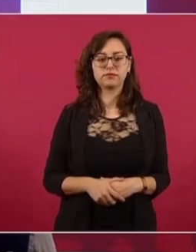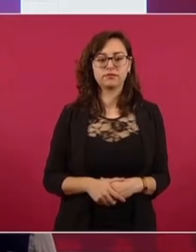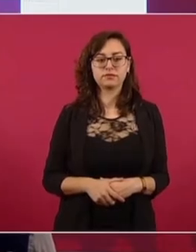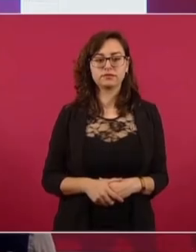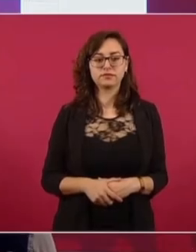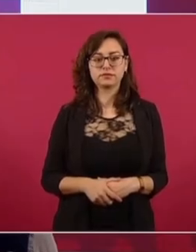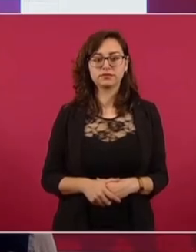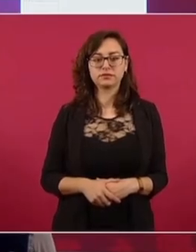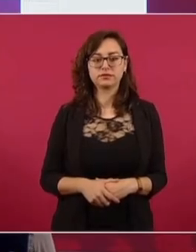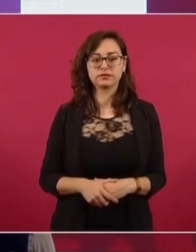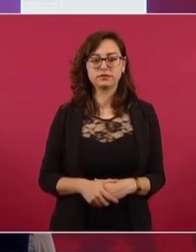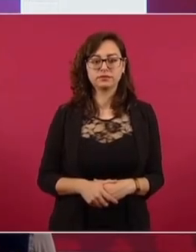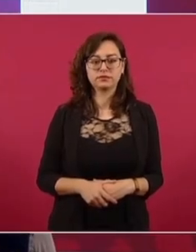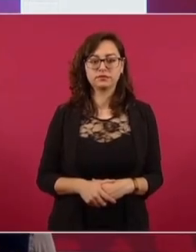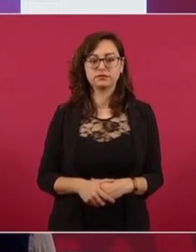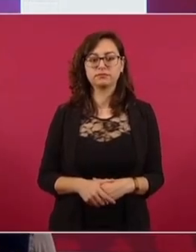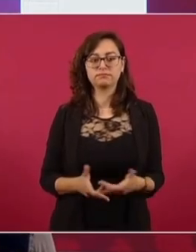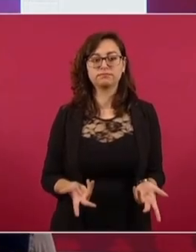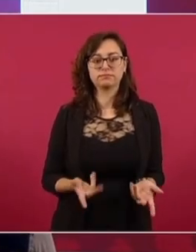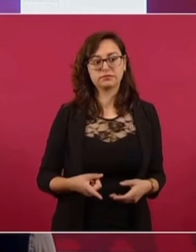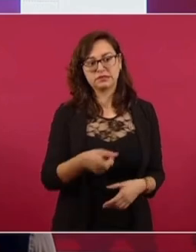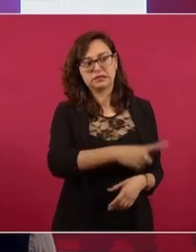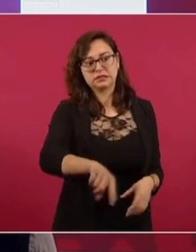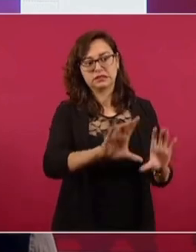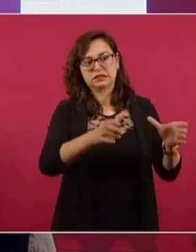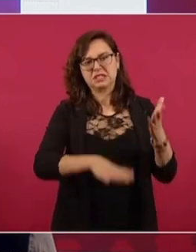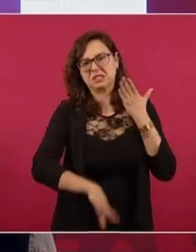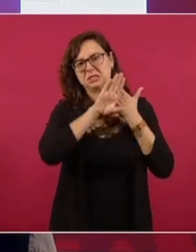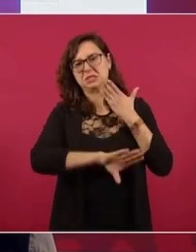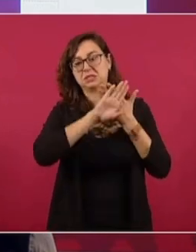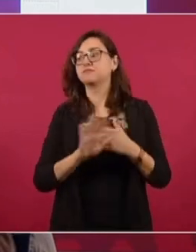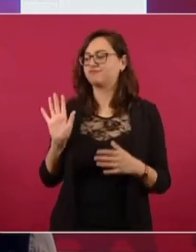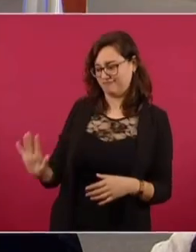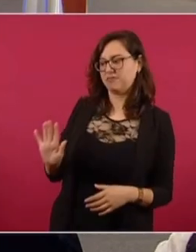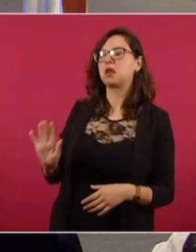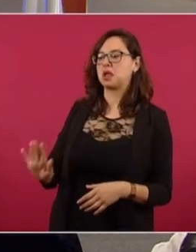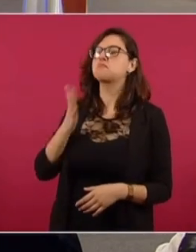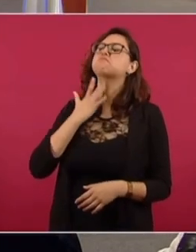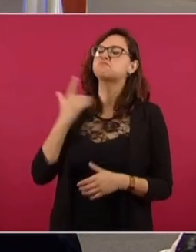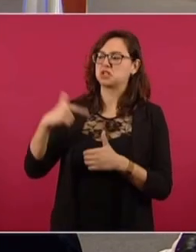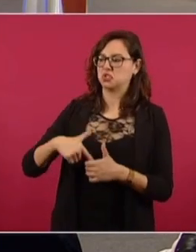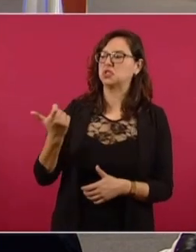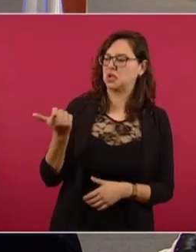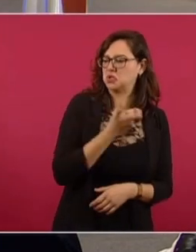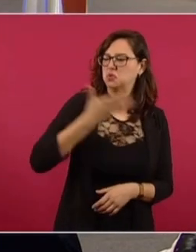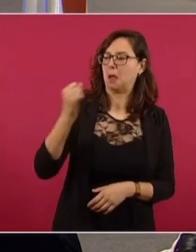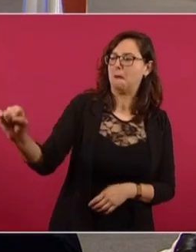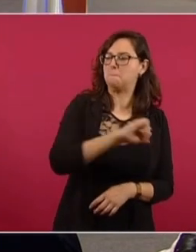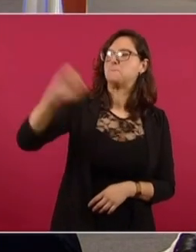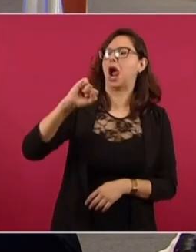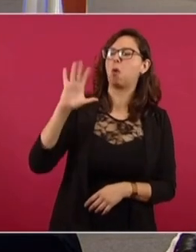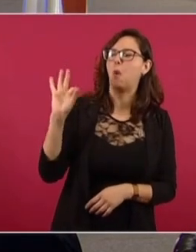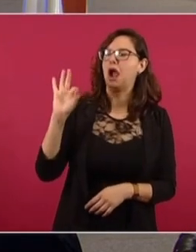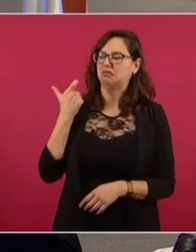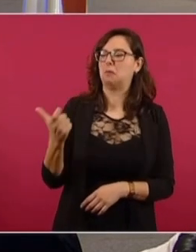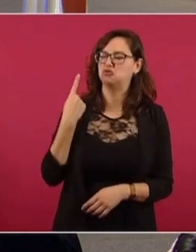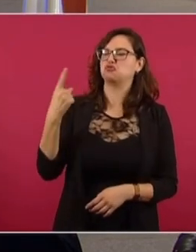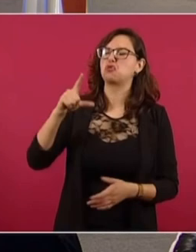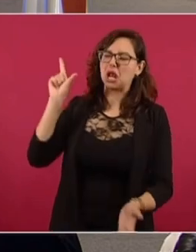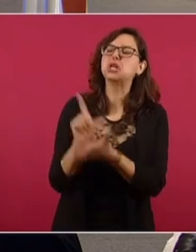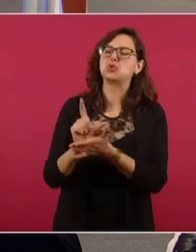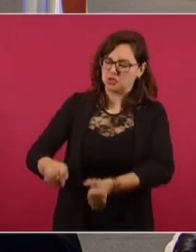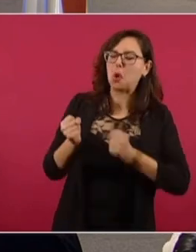Por eso es que nuestros adversarios dicen, ya viene el aumento de la gasolina, va a subir a 40 pesos el litro. No, no,